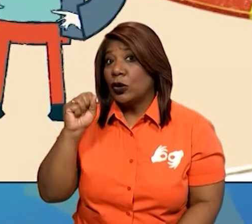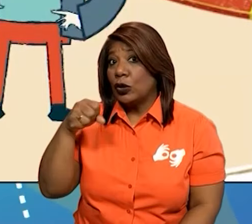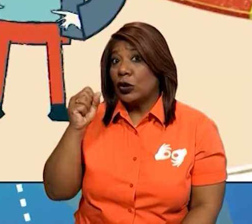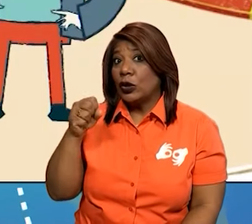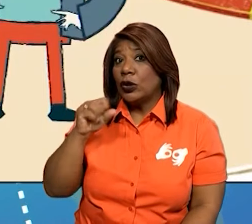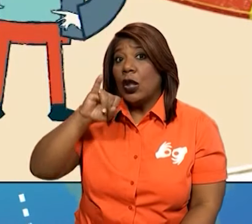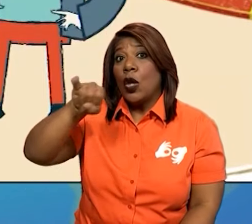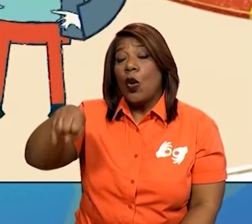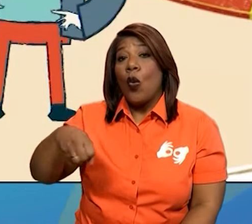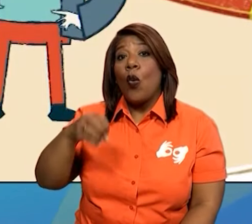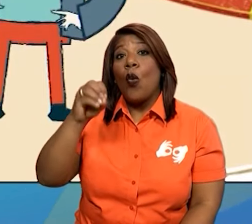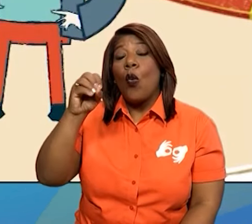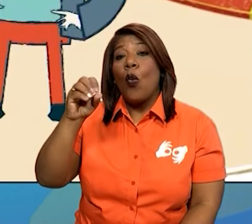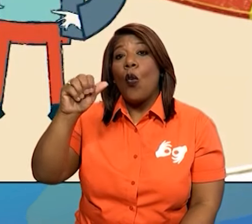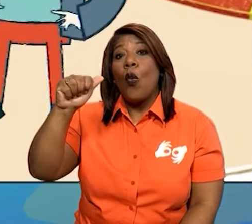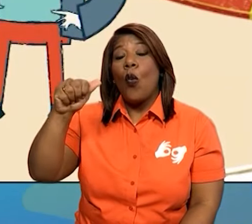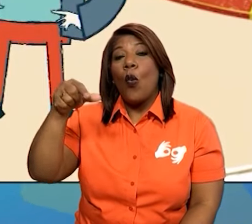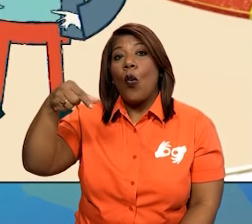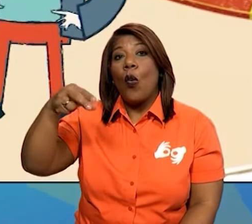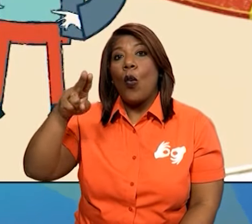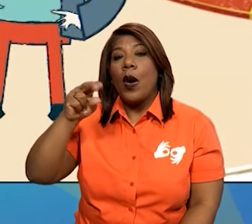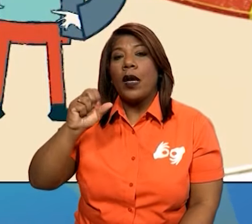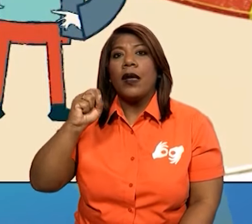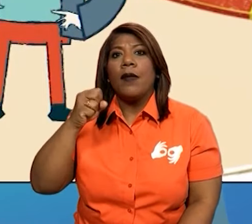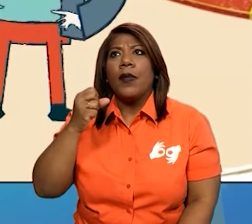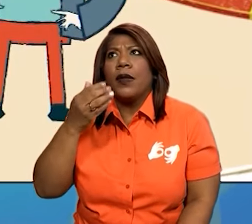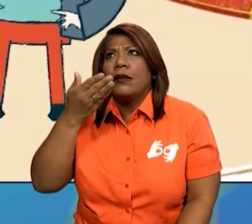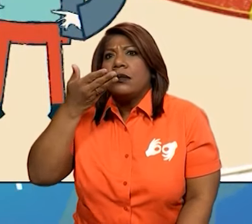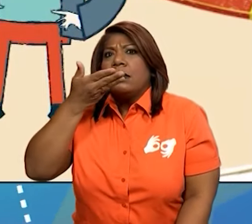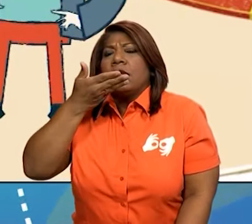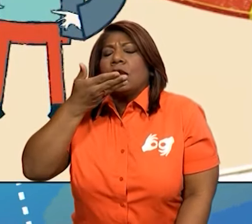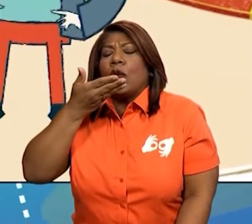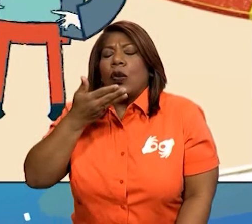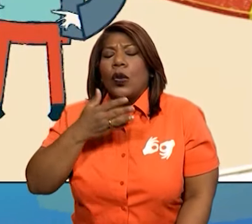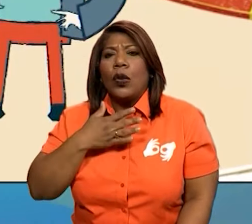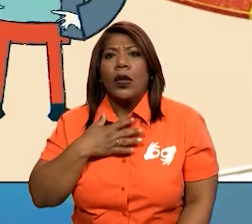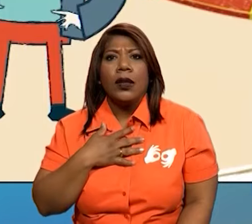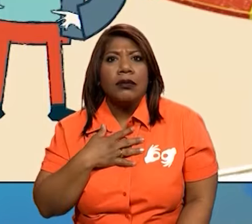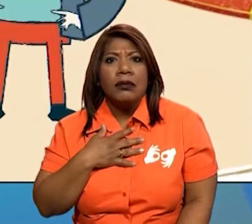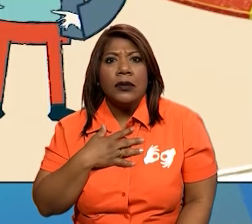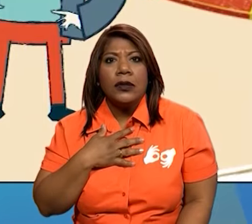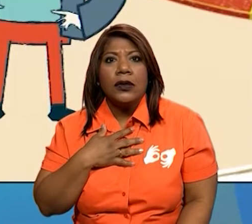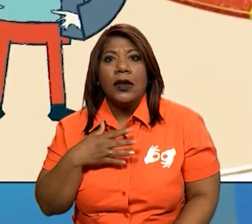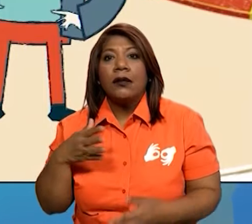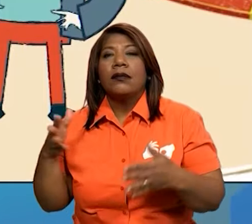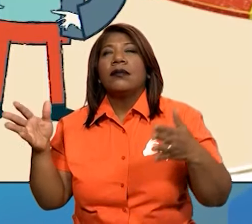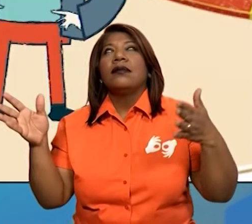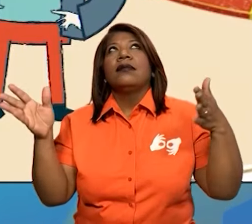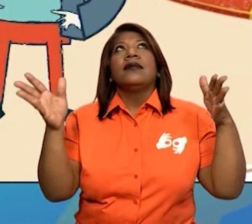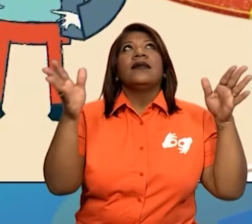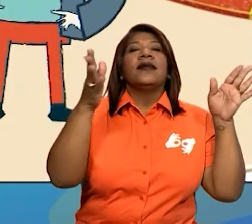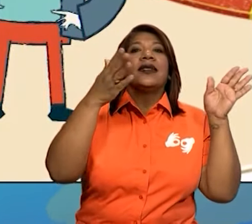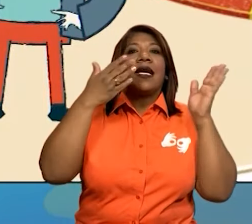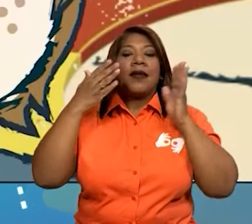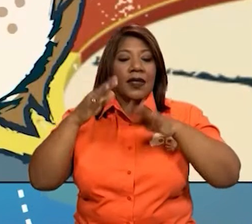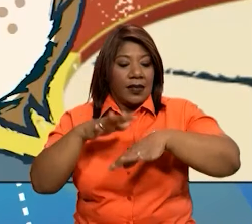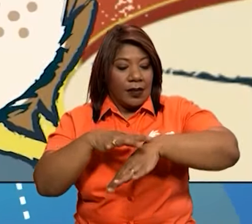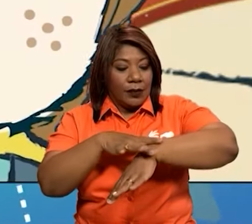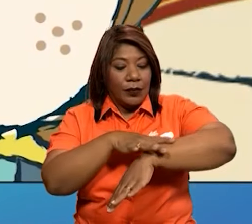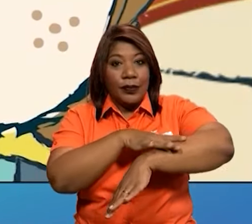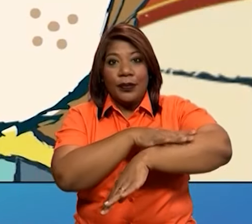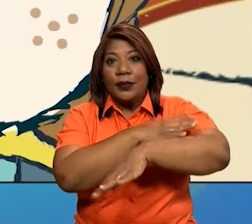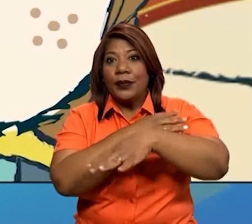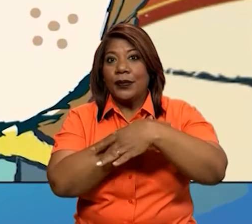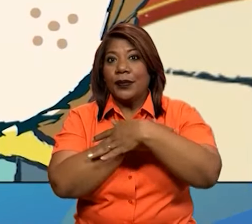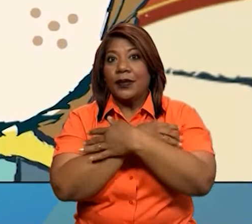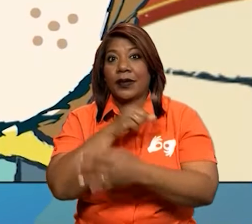Joaquín. Aquí es posible sentir tantos olores diferentes, además de la brisa constante en nuestra piel. Y